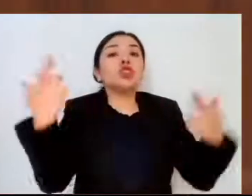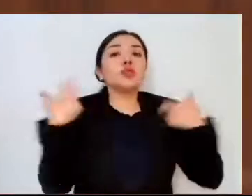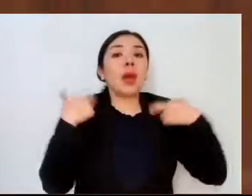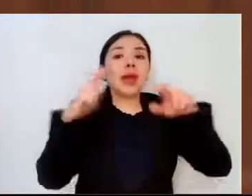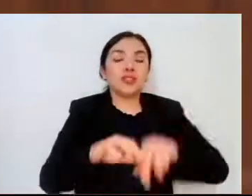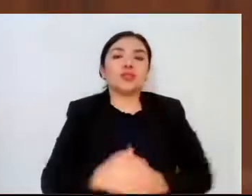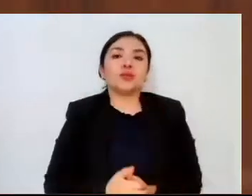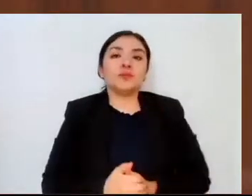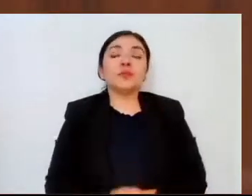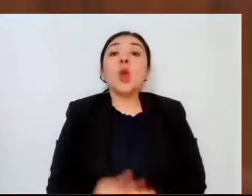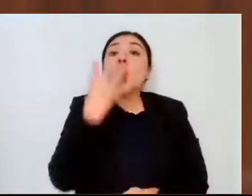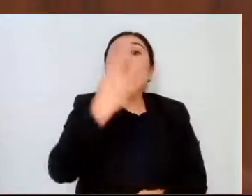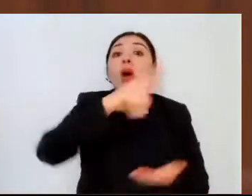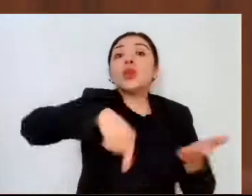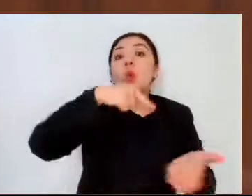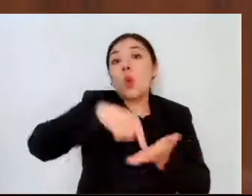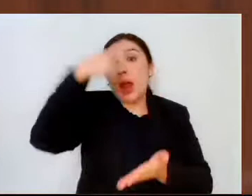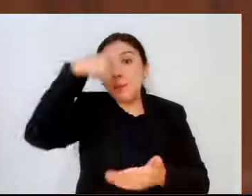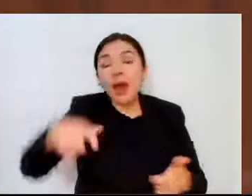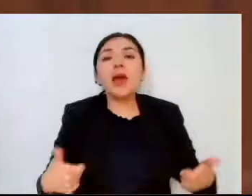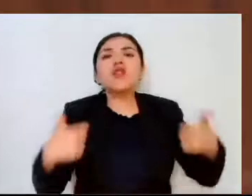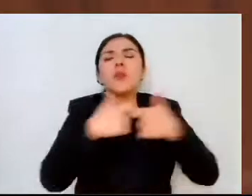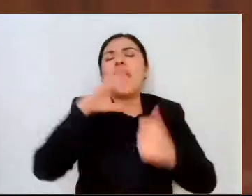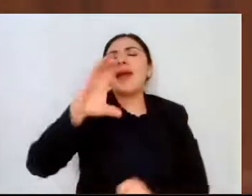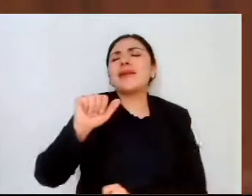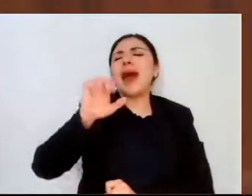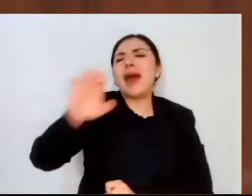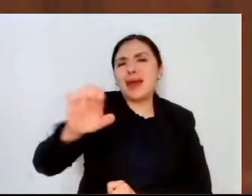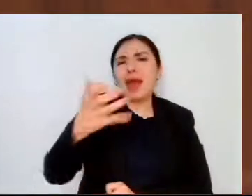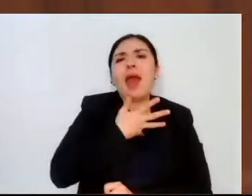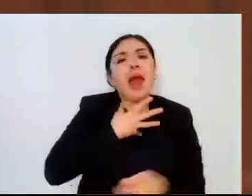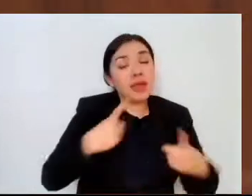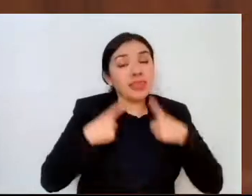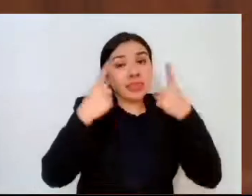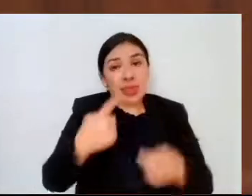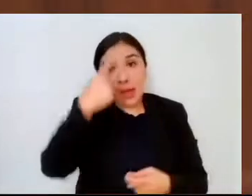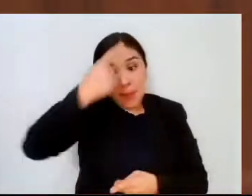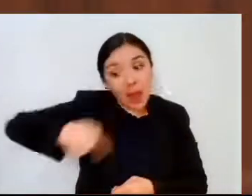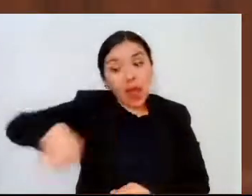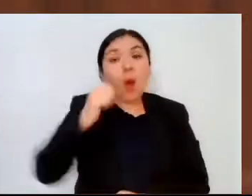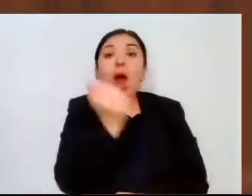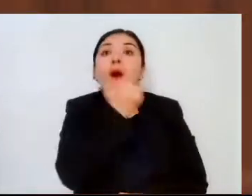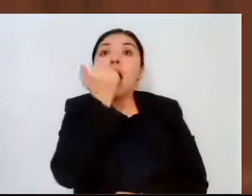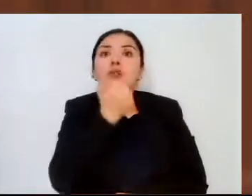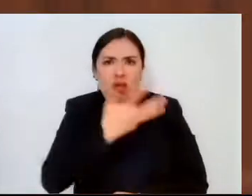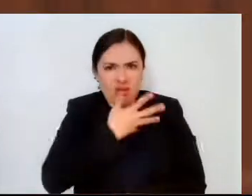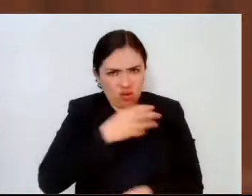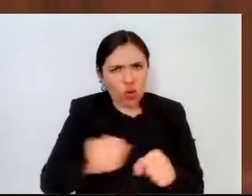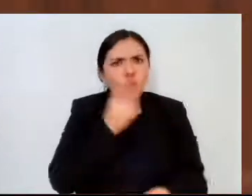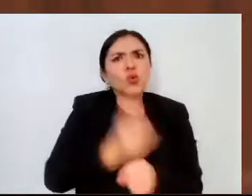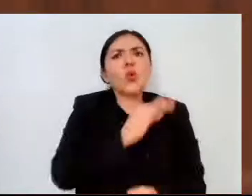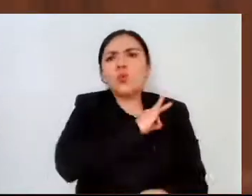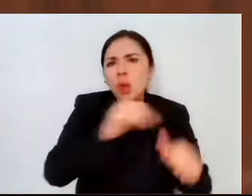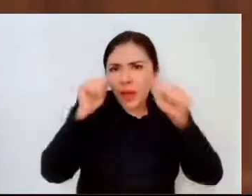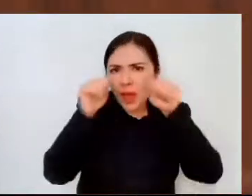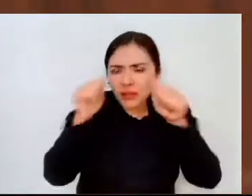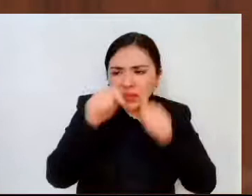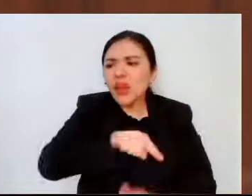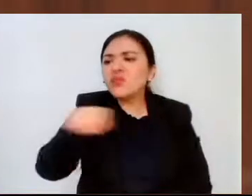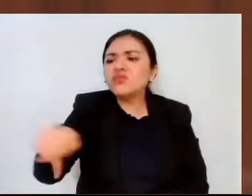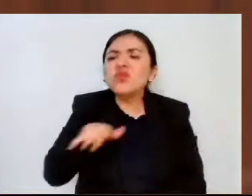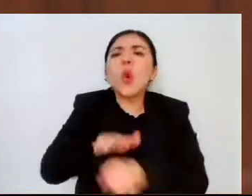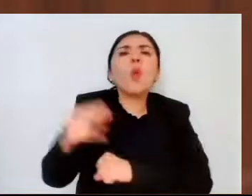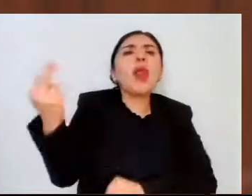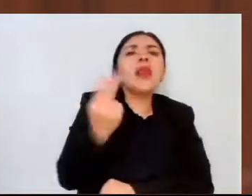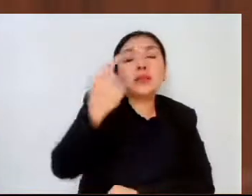cooperación académica industrial CAE brindan a nuestros estudiantes la oportunidad de atender las necesidades de las